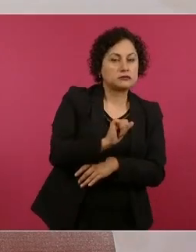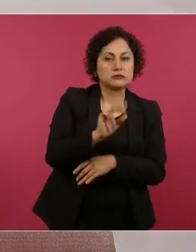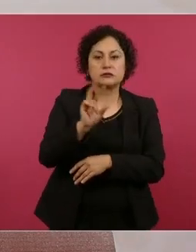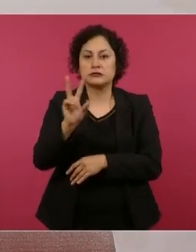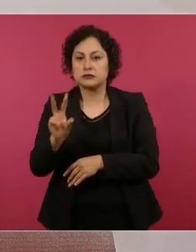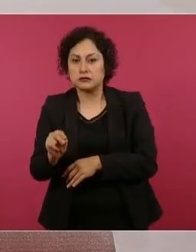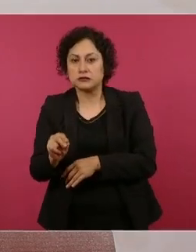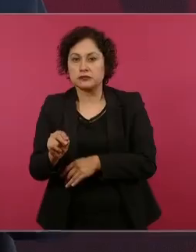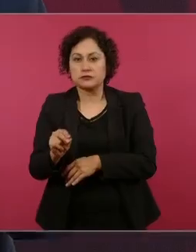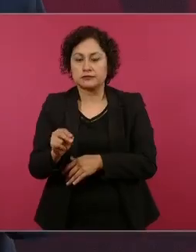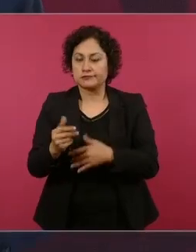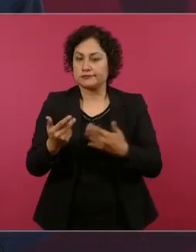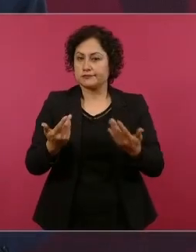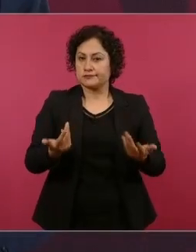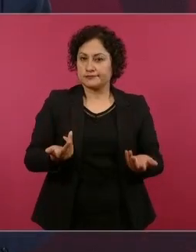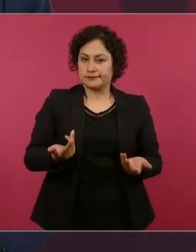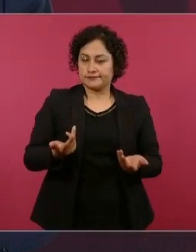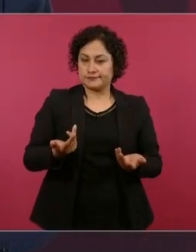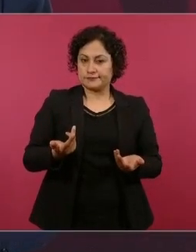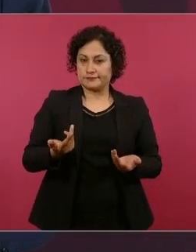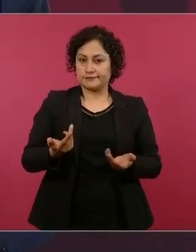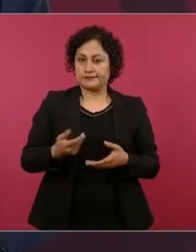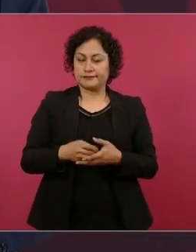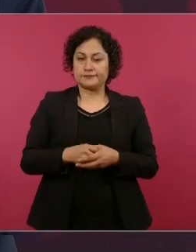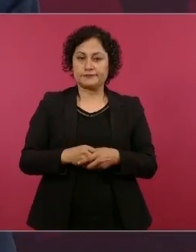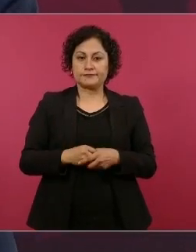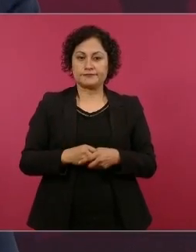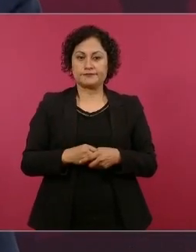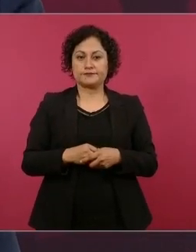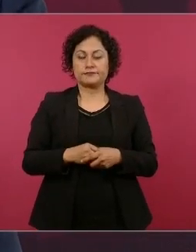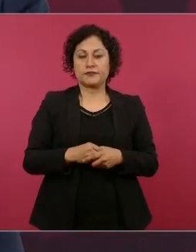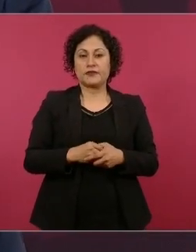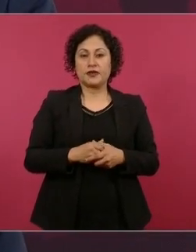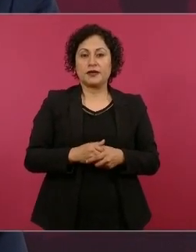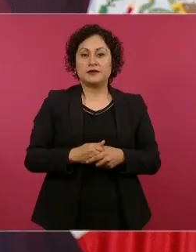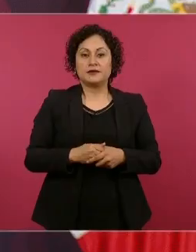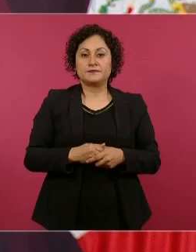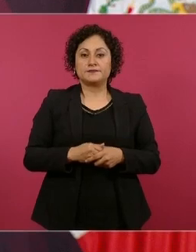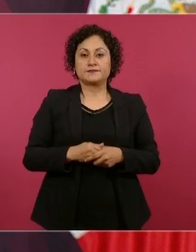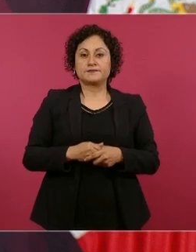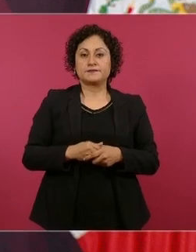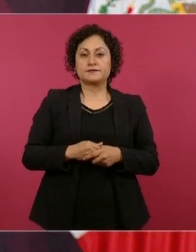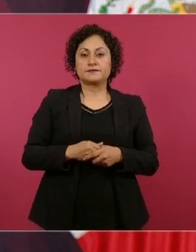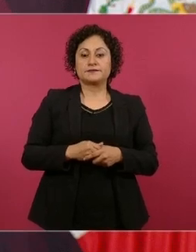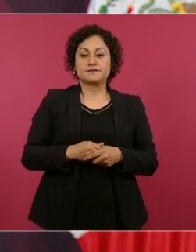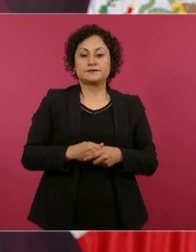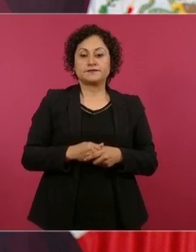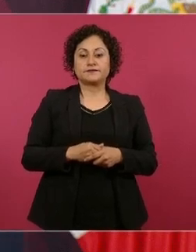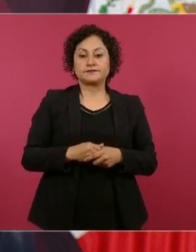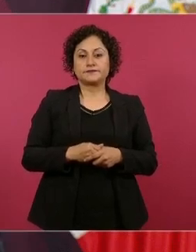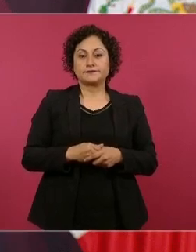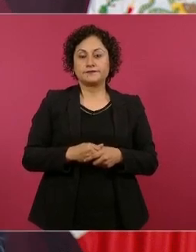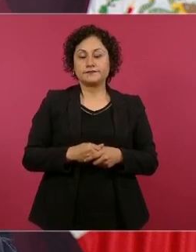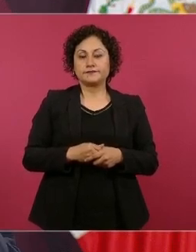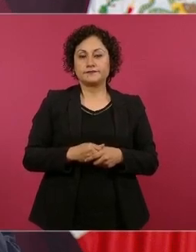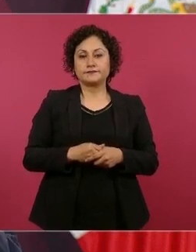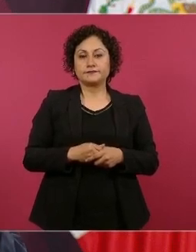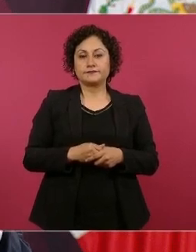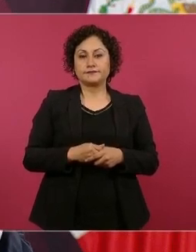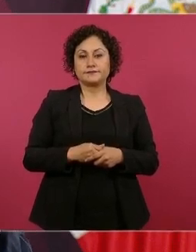No, la verdad es que ya llevan años